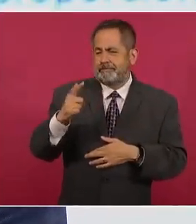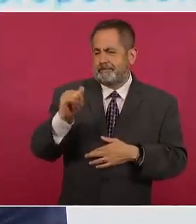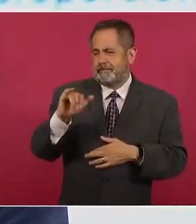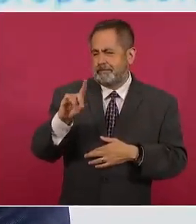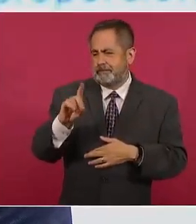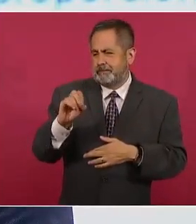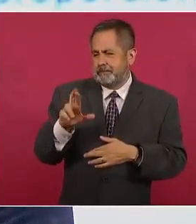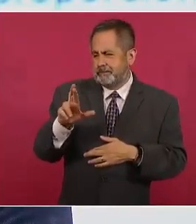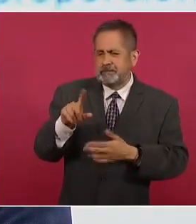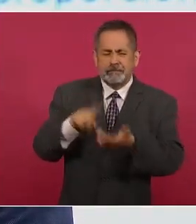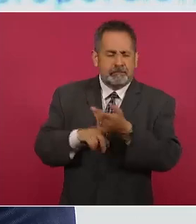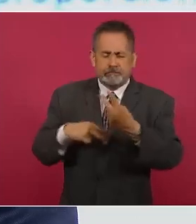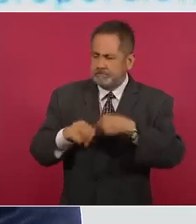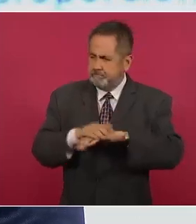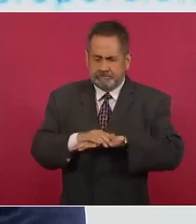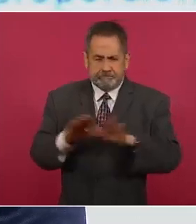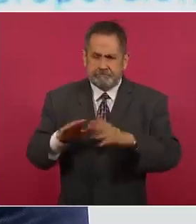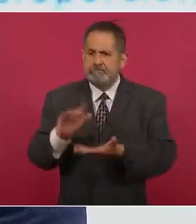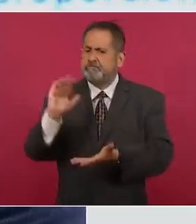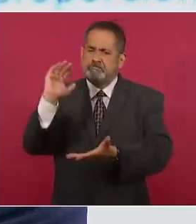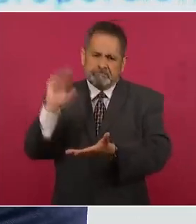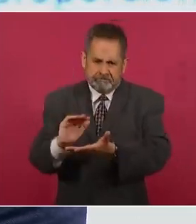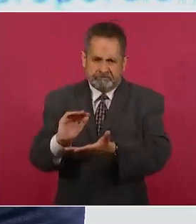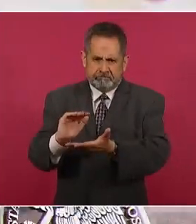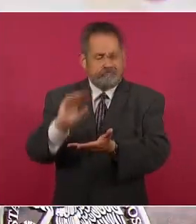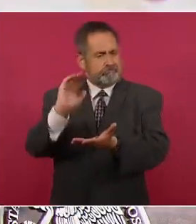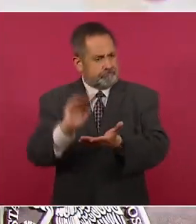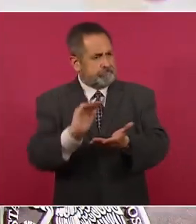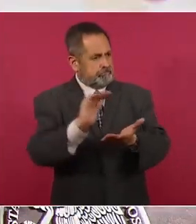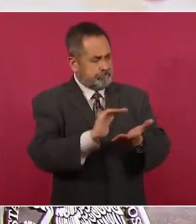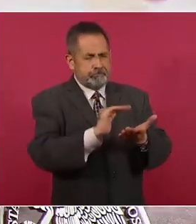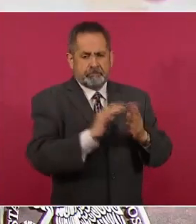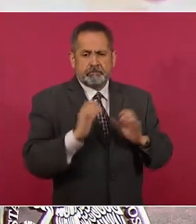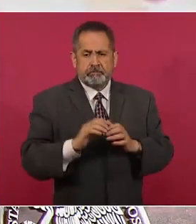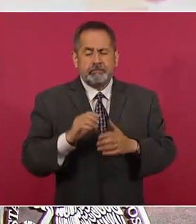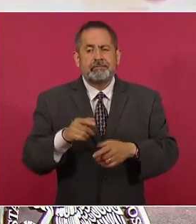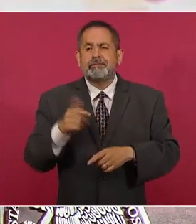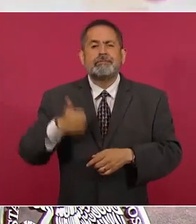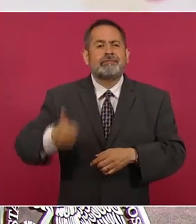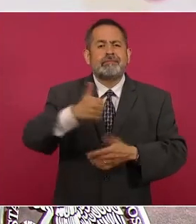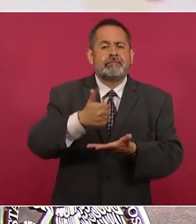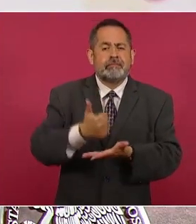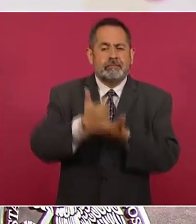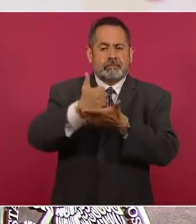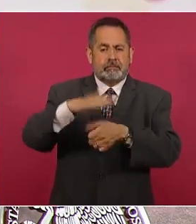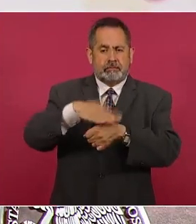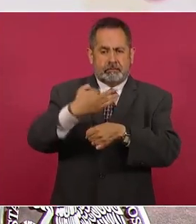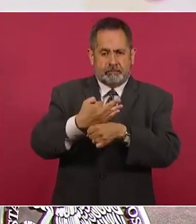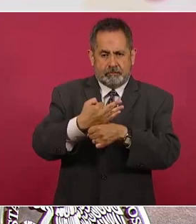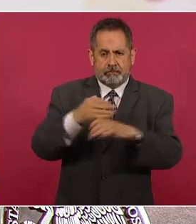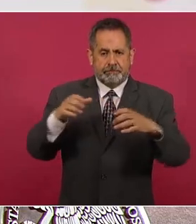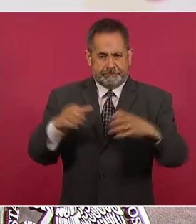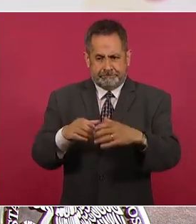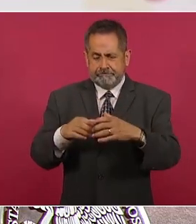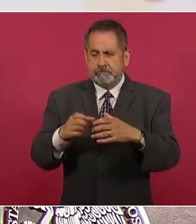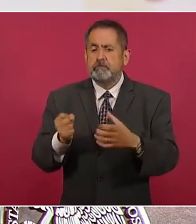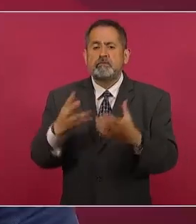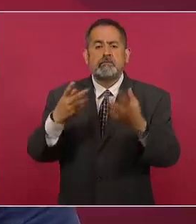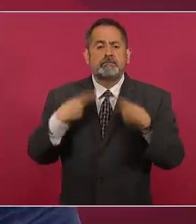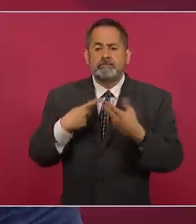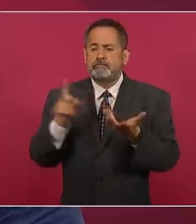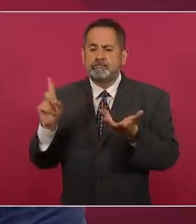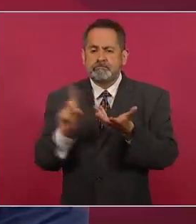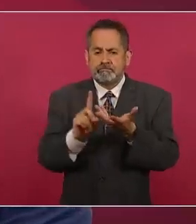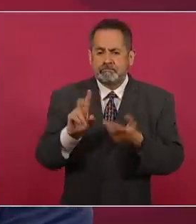está acotando el número de regidores que podrán tener los ayuntamientos. Pero hay que resaltar que es